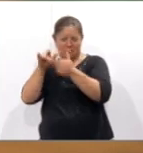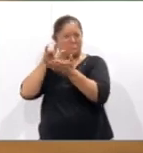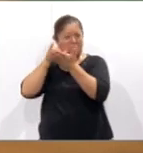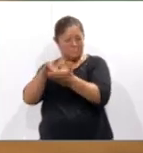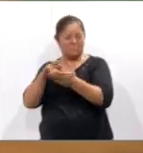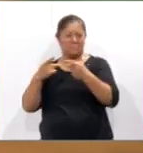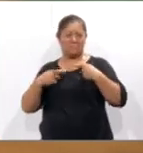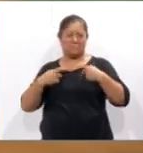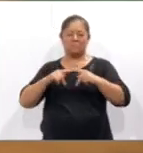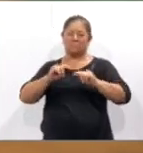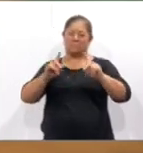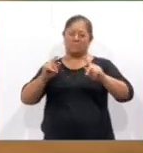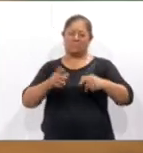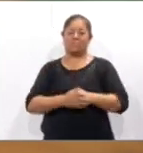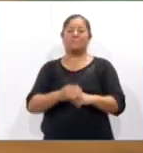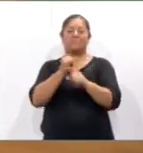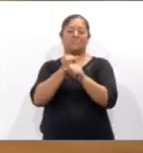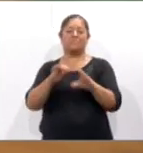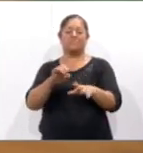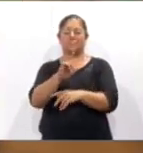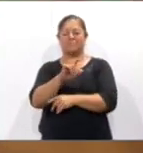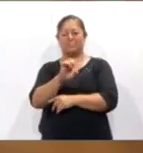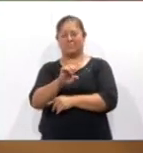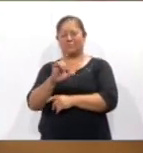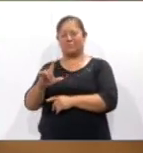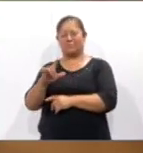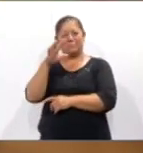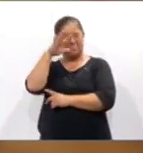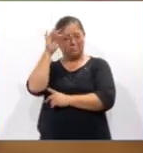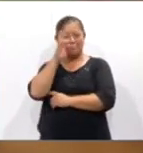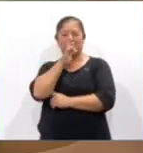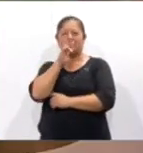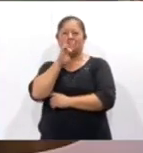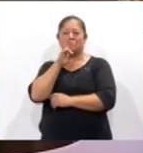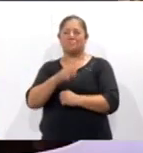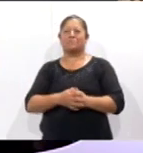tlaxcalteca. Con información de Edith López, Corazit Noticias.